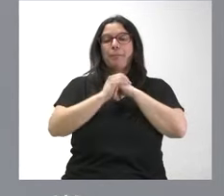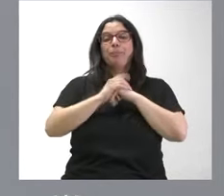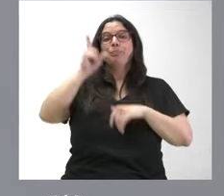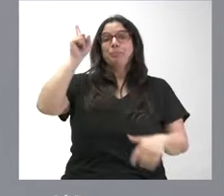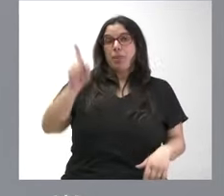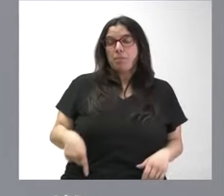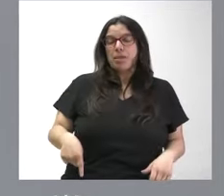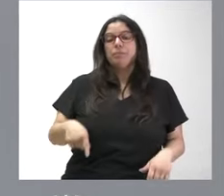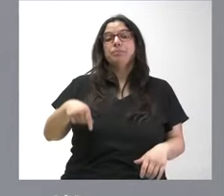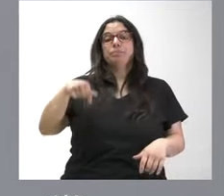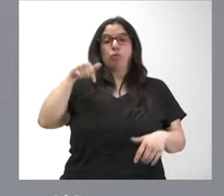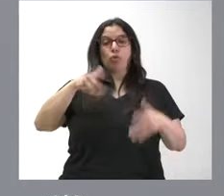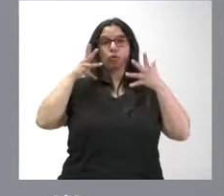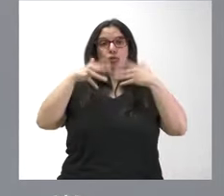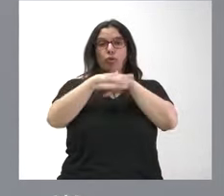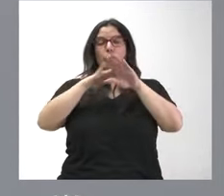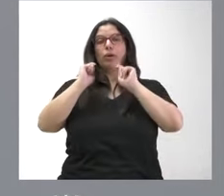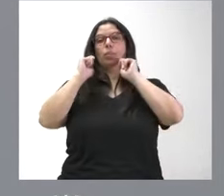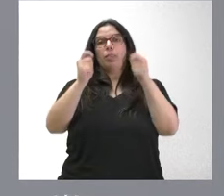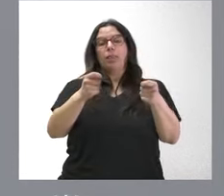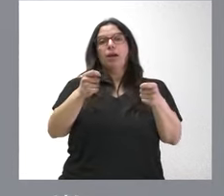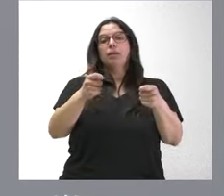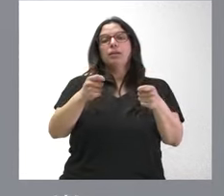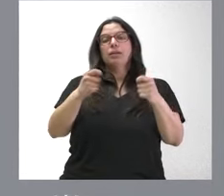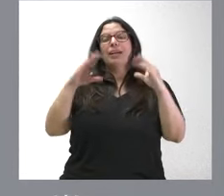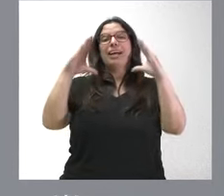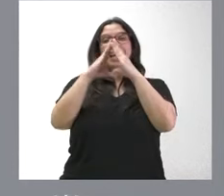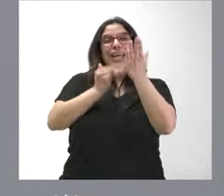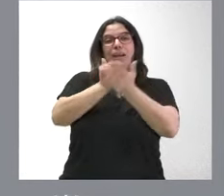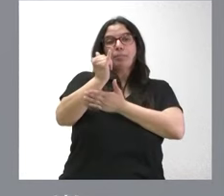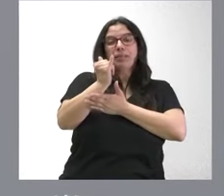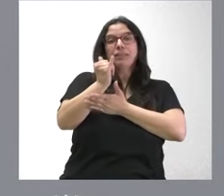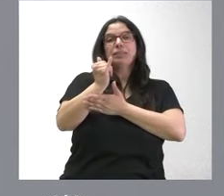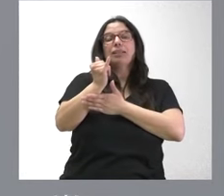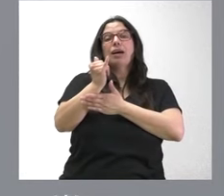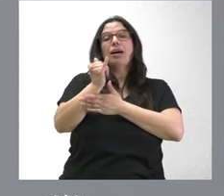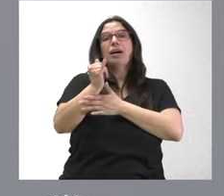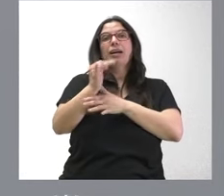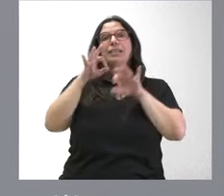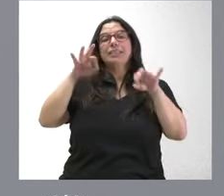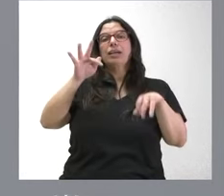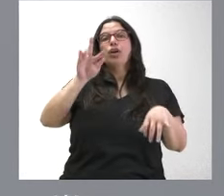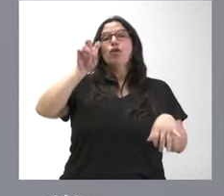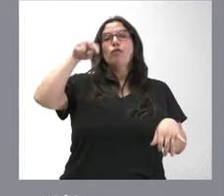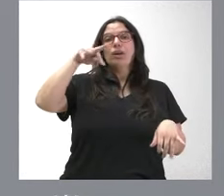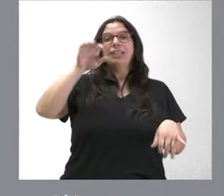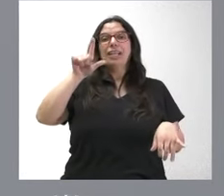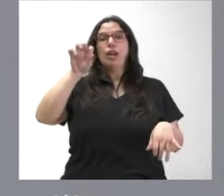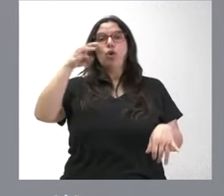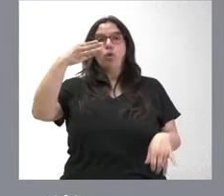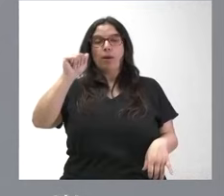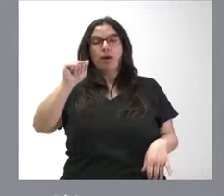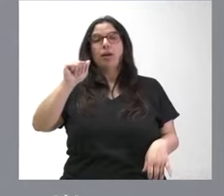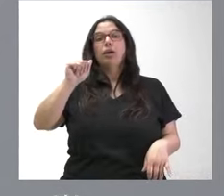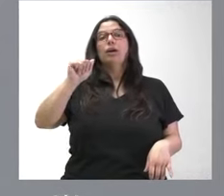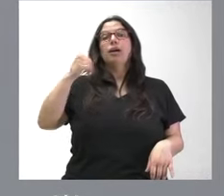en este Consejo de Gobierno se declara la ermita de la monjía en Fuentelova, el Golmayo,